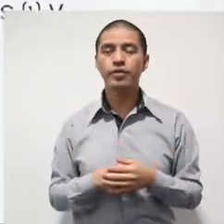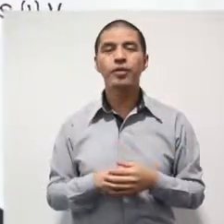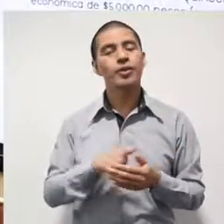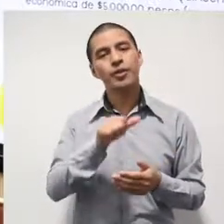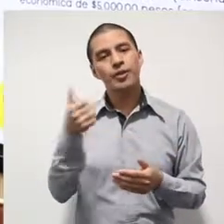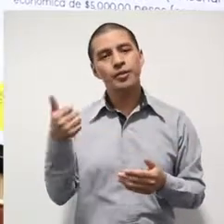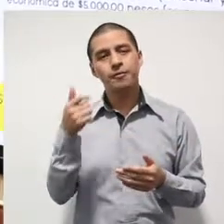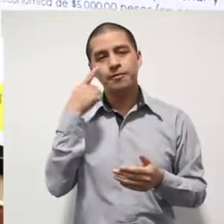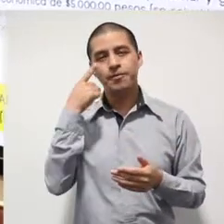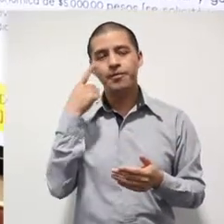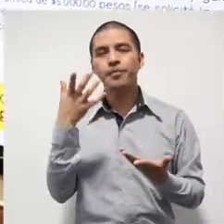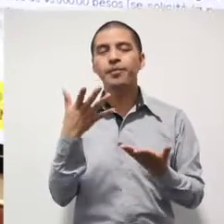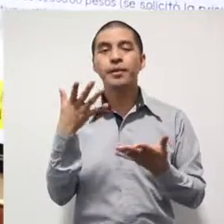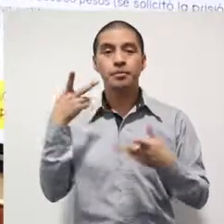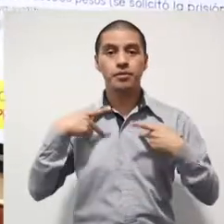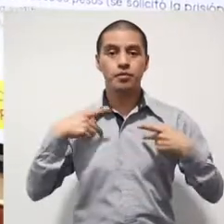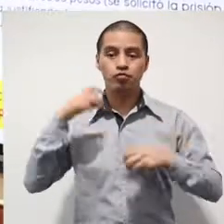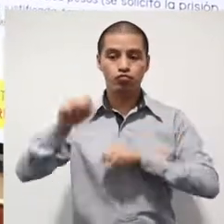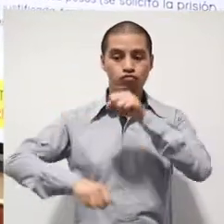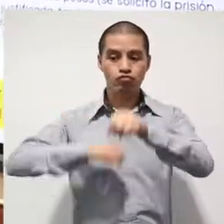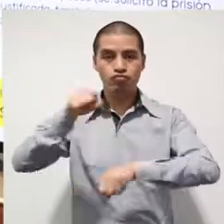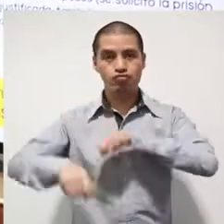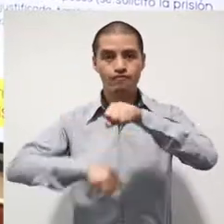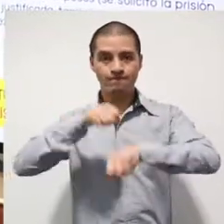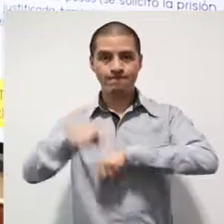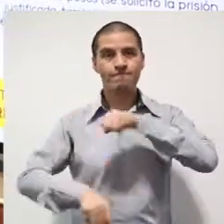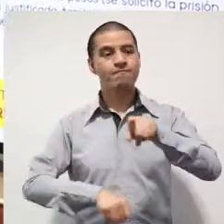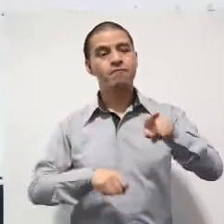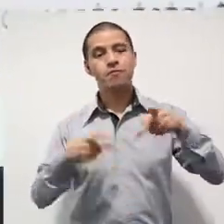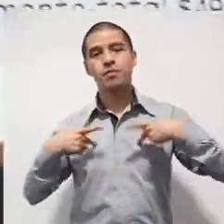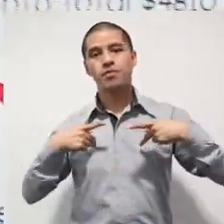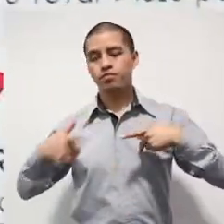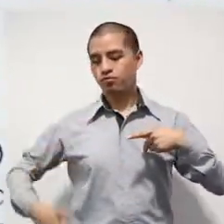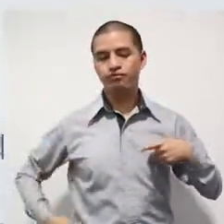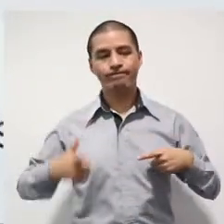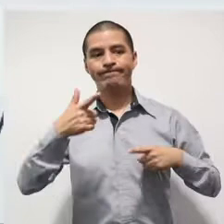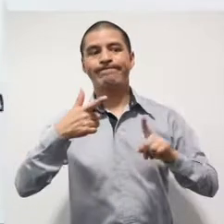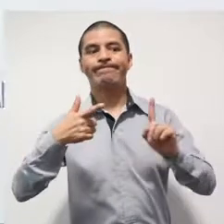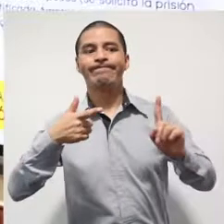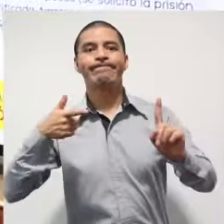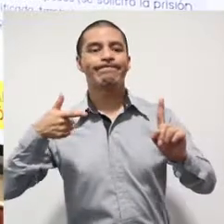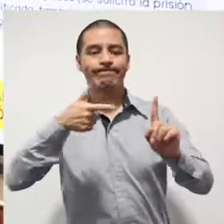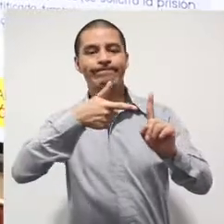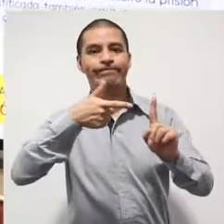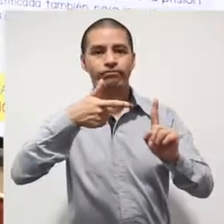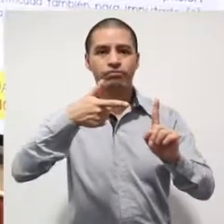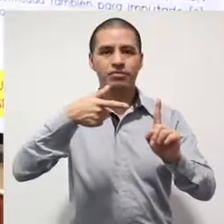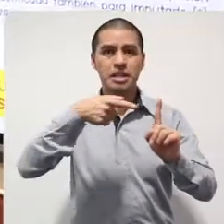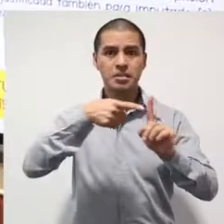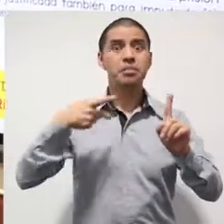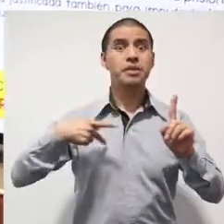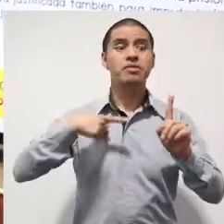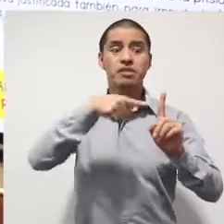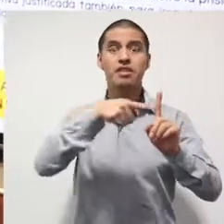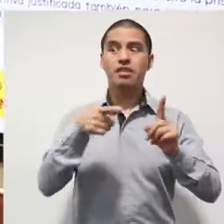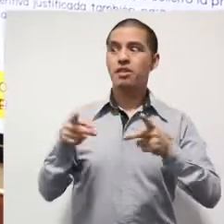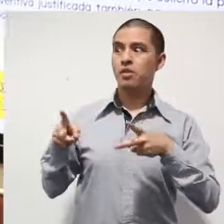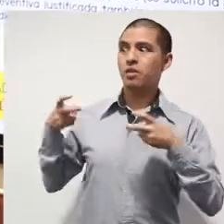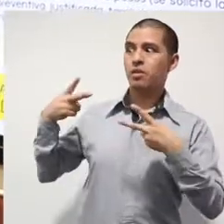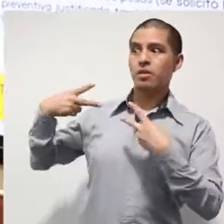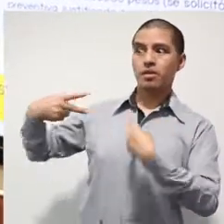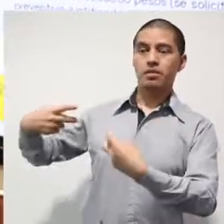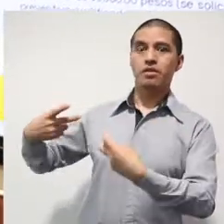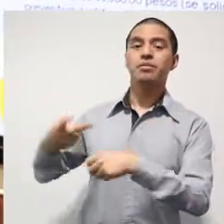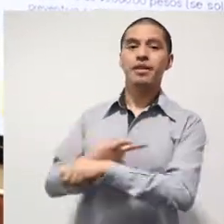sujetos a bordo de una motocicleta amagan a la víctima con una réplica de pistola que obviamente, te reitero, la víctima en ese momento no